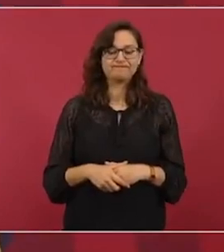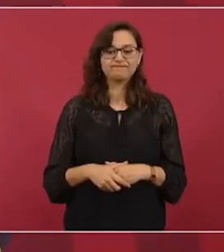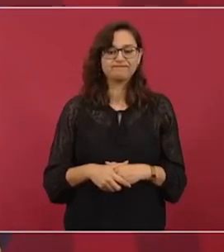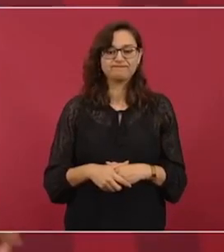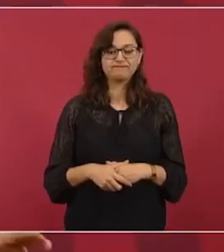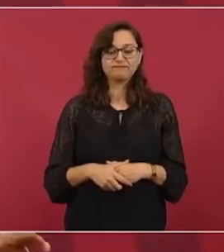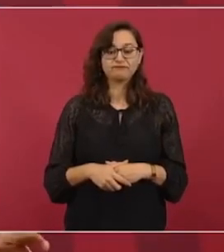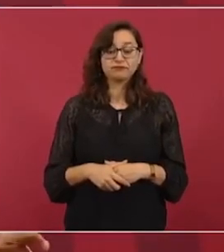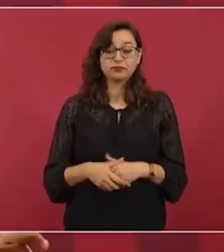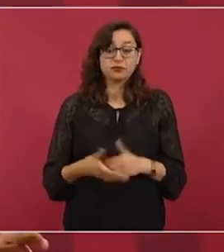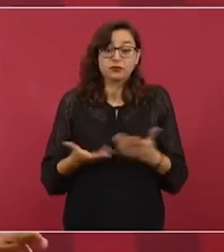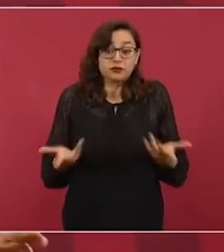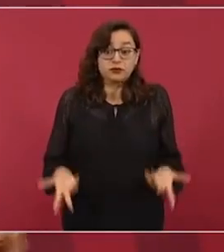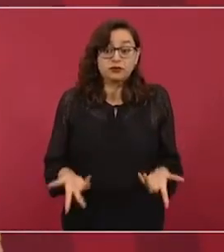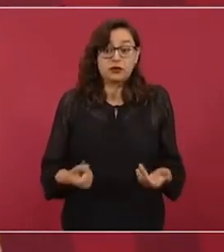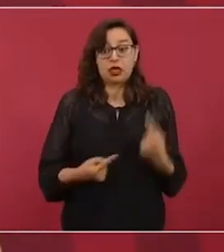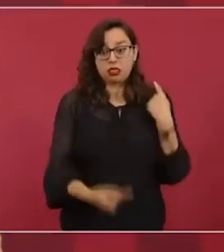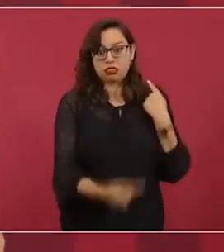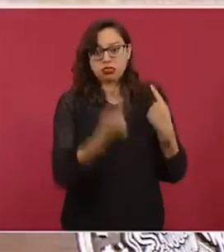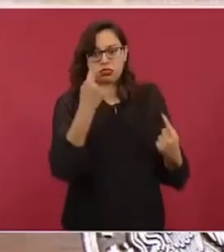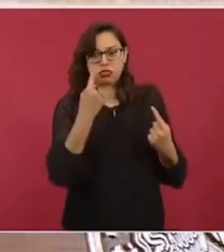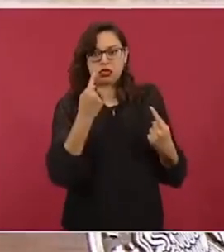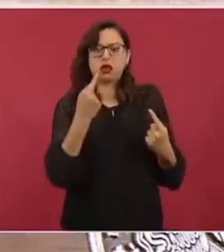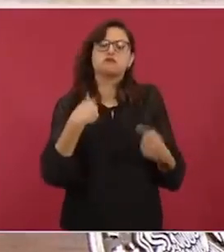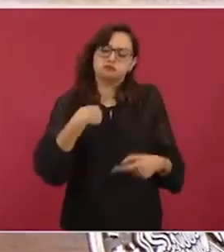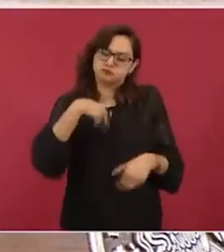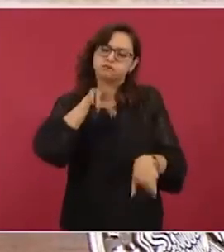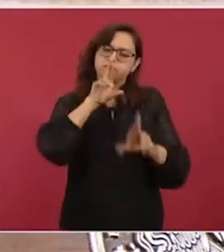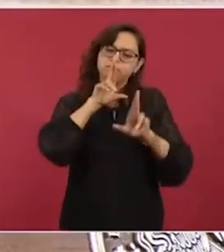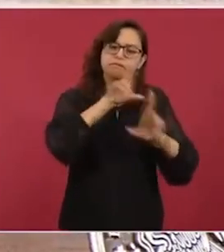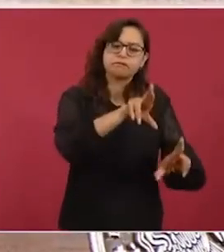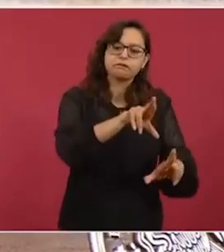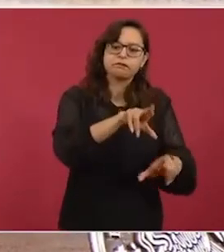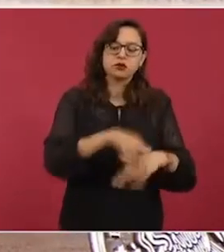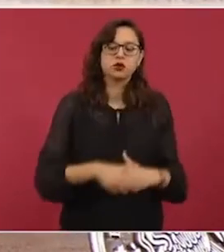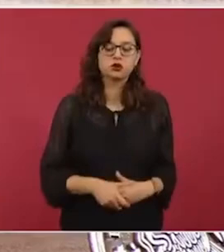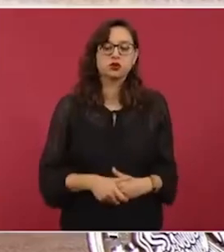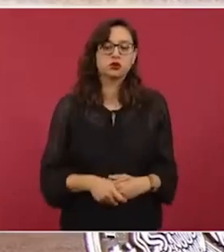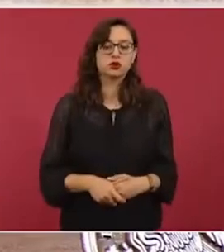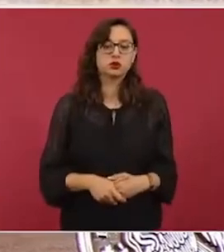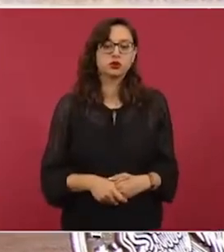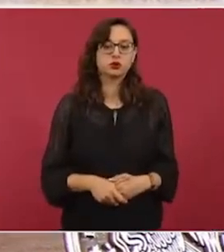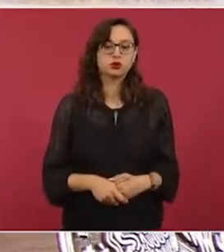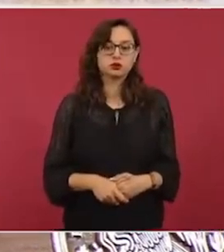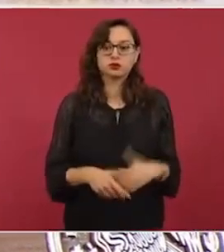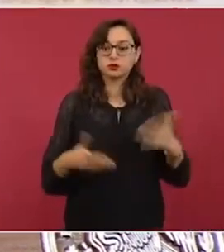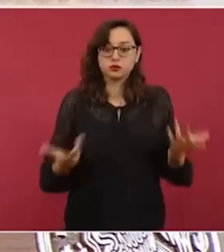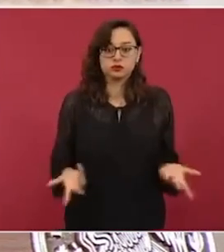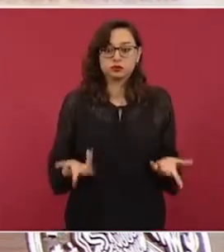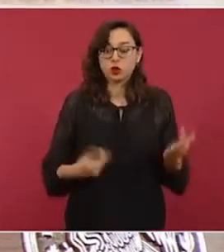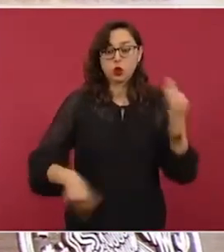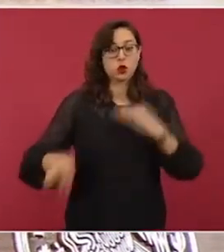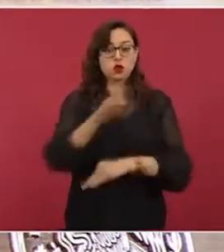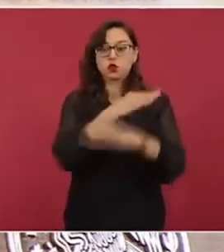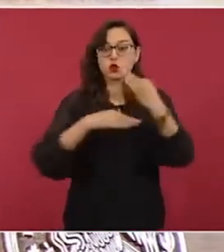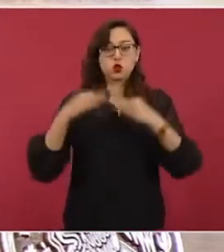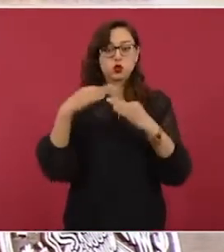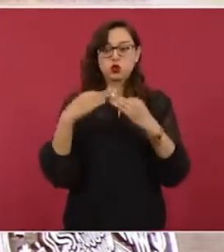tenemos que responder y garantizar también el derecho que tienen